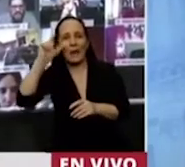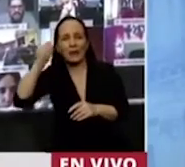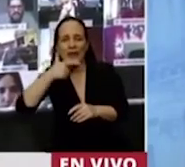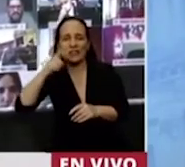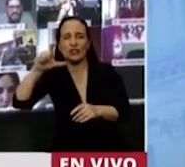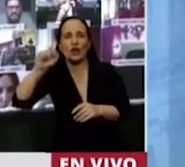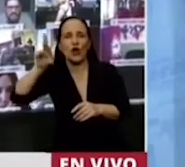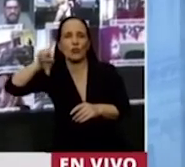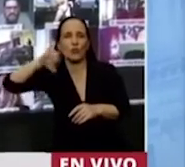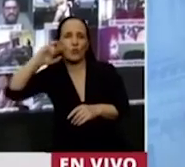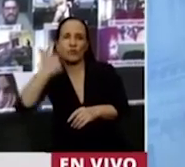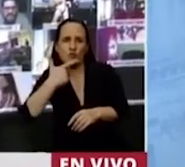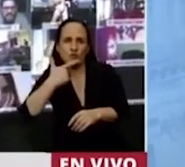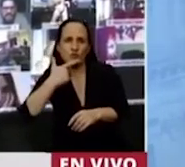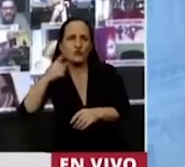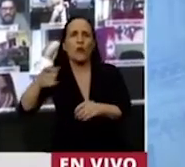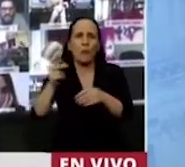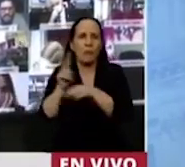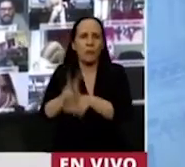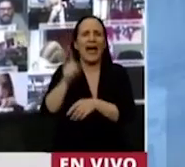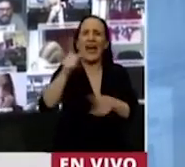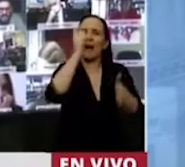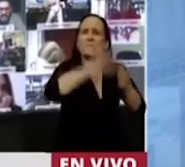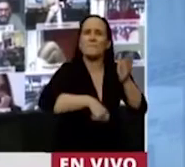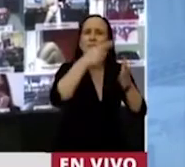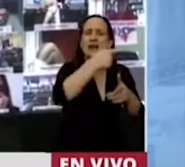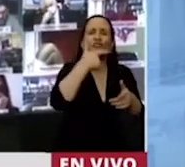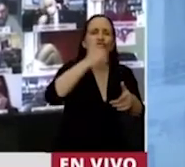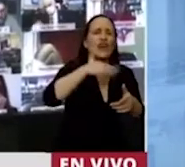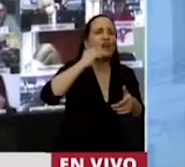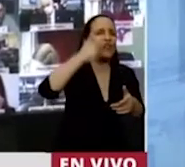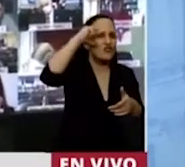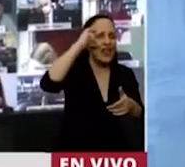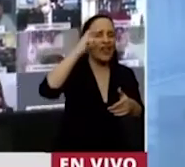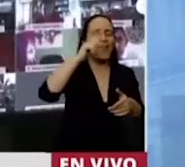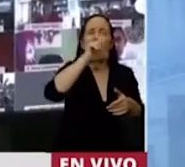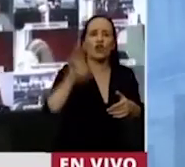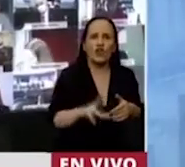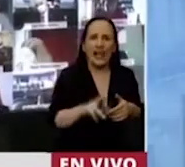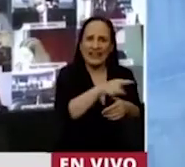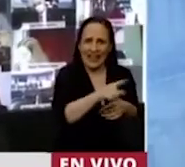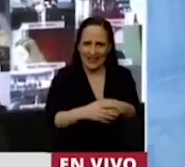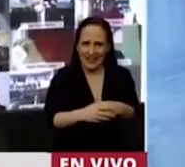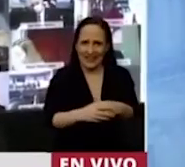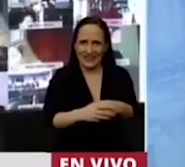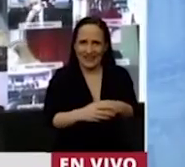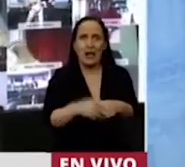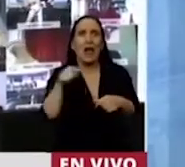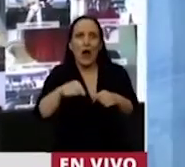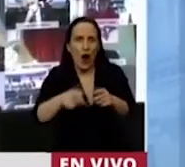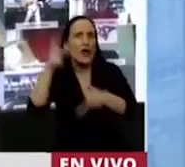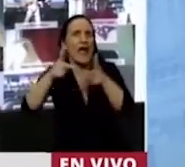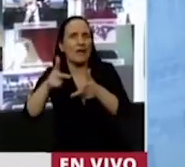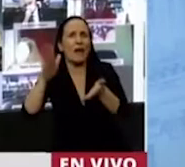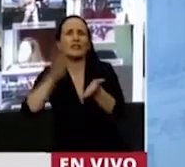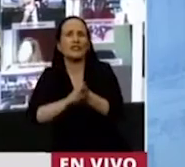Adherimos para protegernos internacionalmente al Pacto de San José de Costa Rica. Ahí está de lo que bien se hablaba hoy, del banco